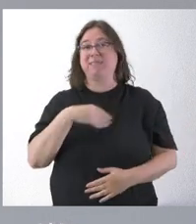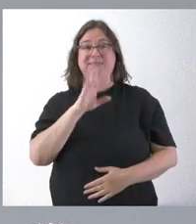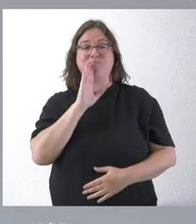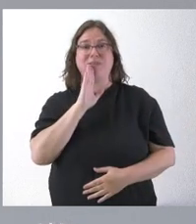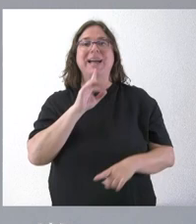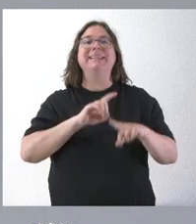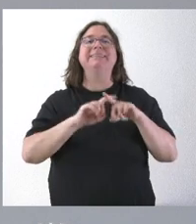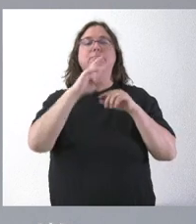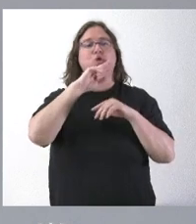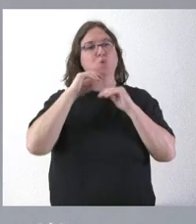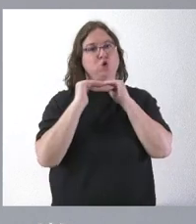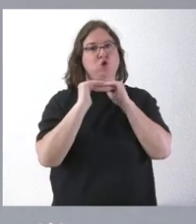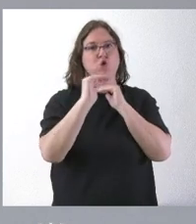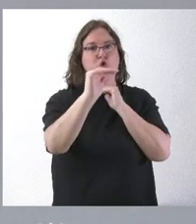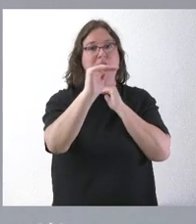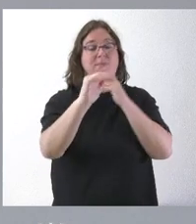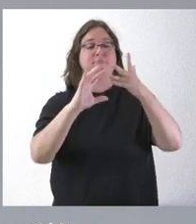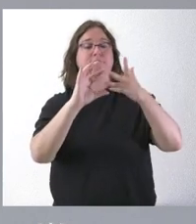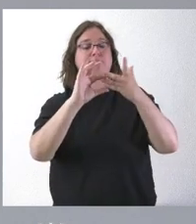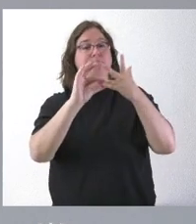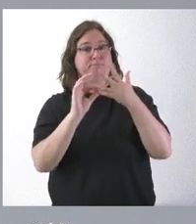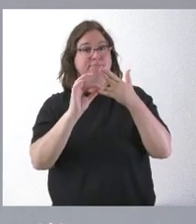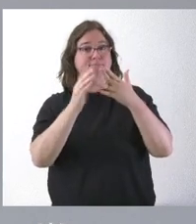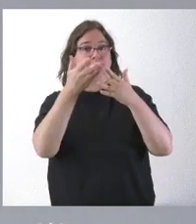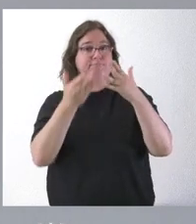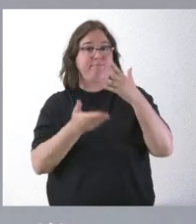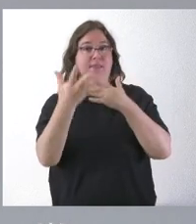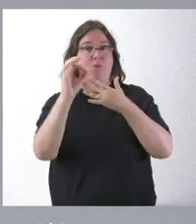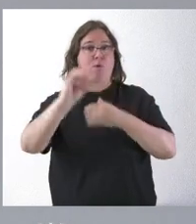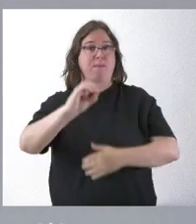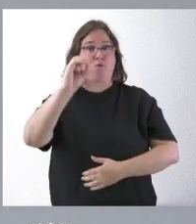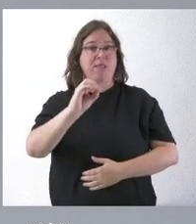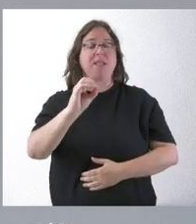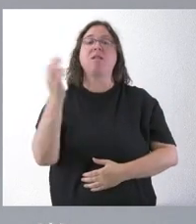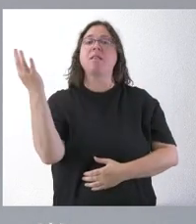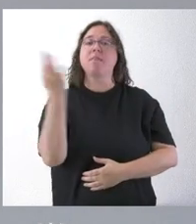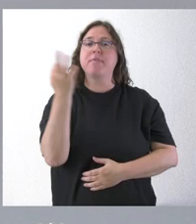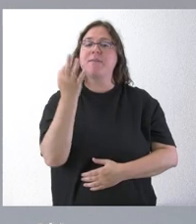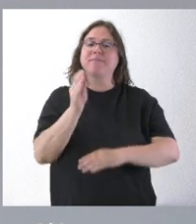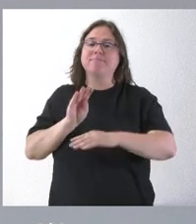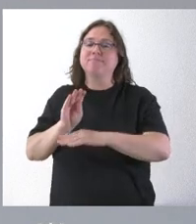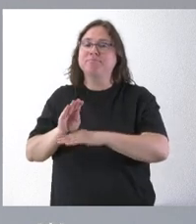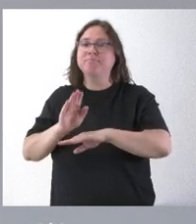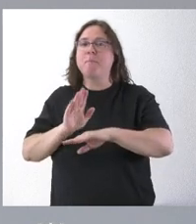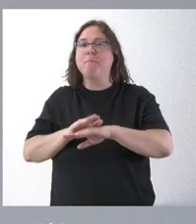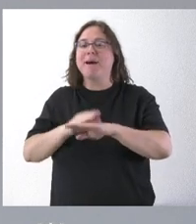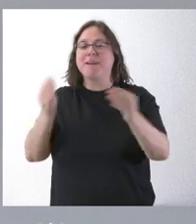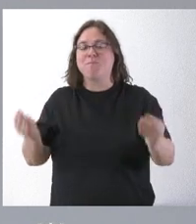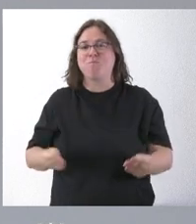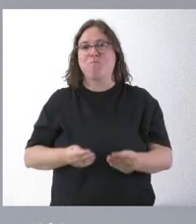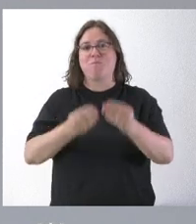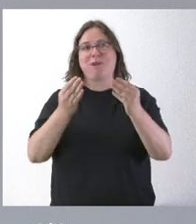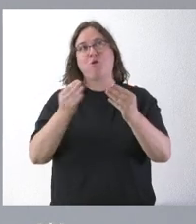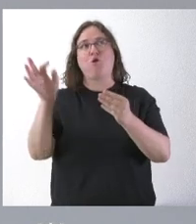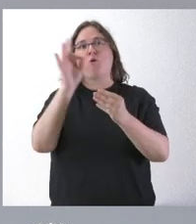carácter sostenible. Y el otro 50% de lo que reciba cada entidad deben dedicarlo a inversiones que mejoren o